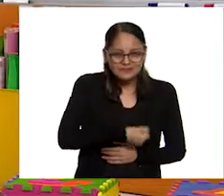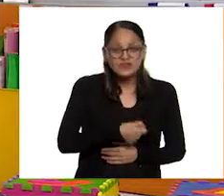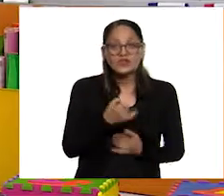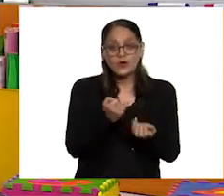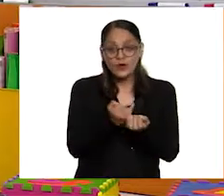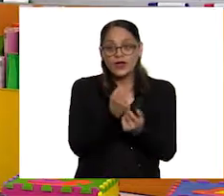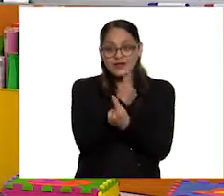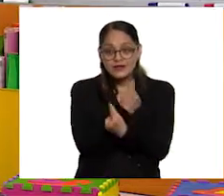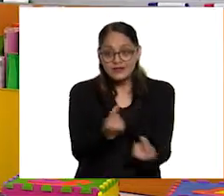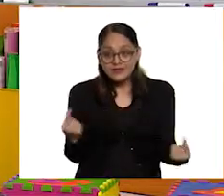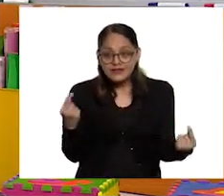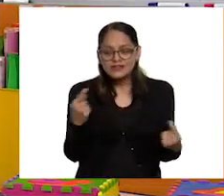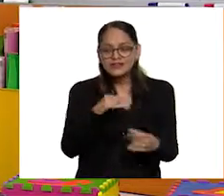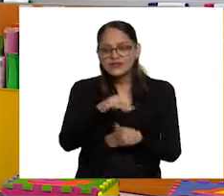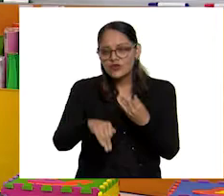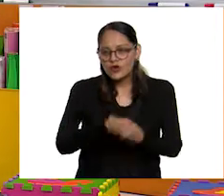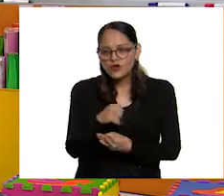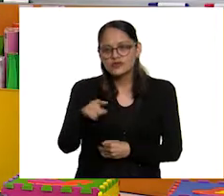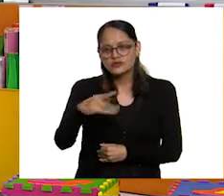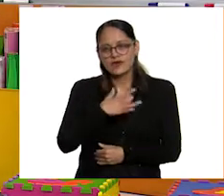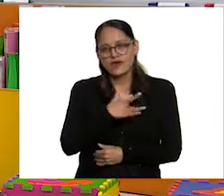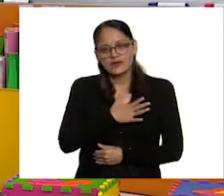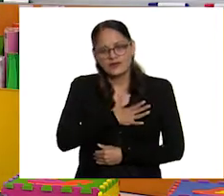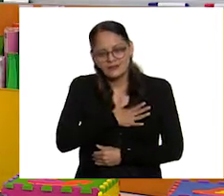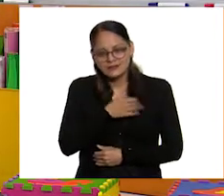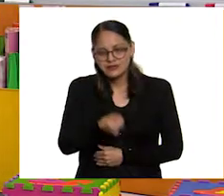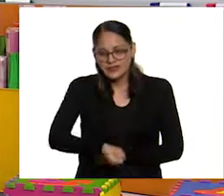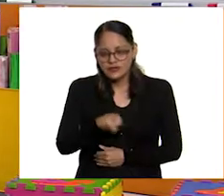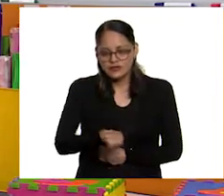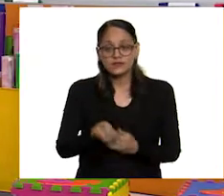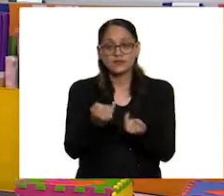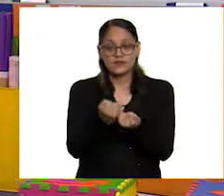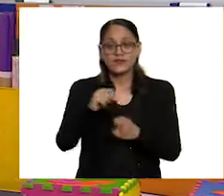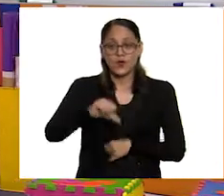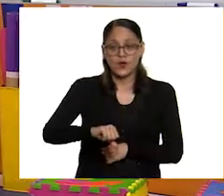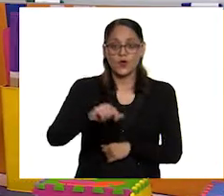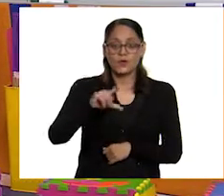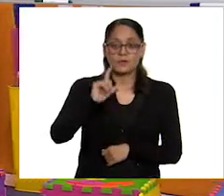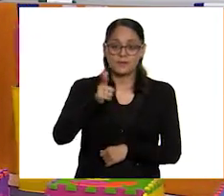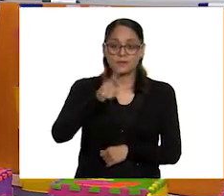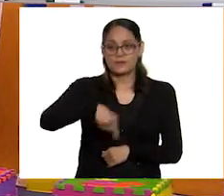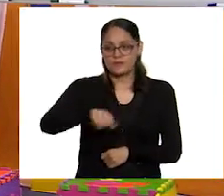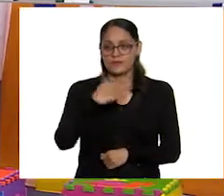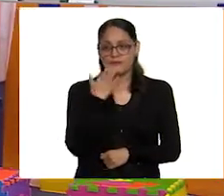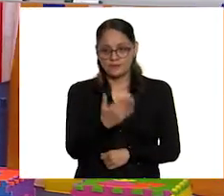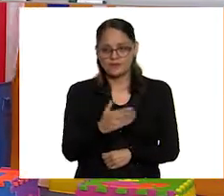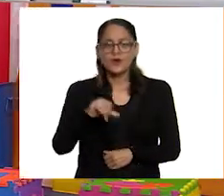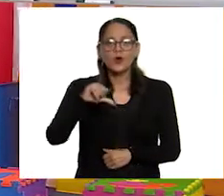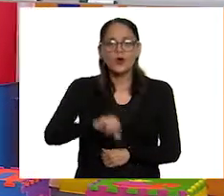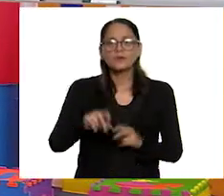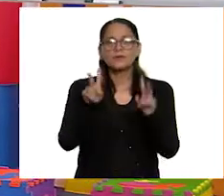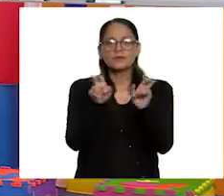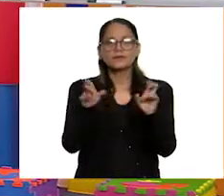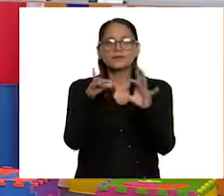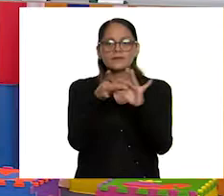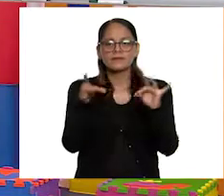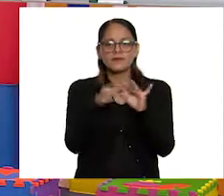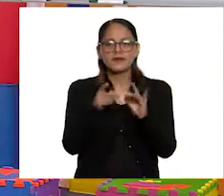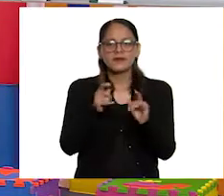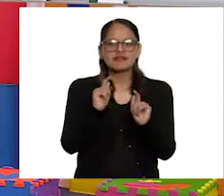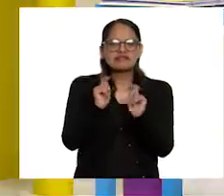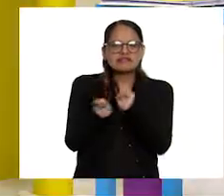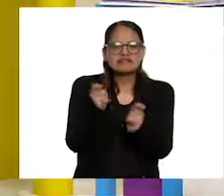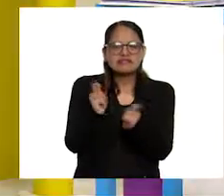de corazón a mis niños y a mis niñas. Esperando se encuentren muy bien. El día de hoy vamos a seguir trabajando la descripción. La